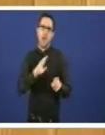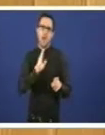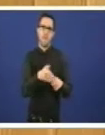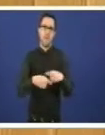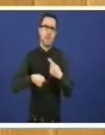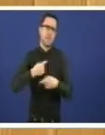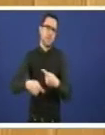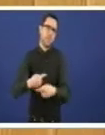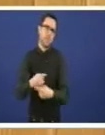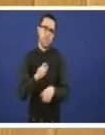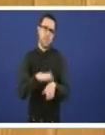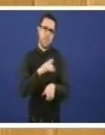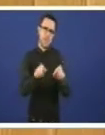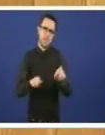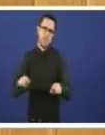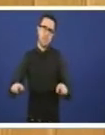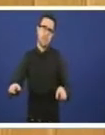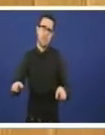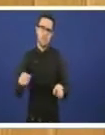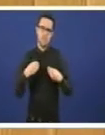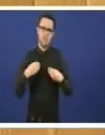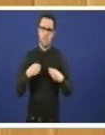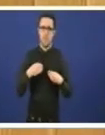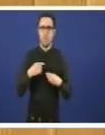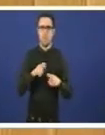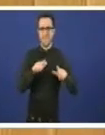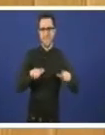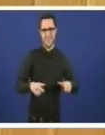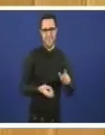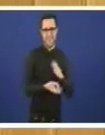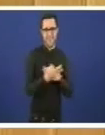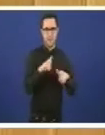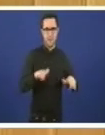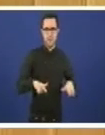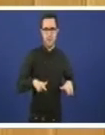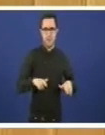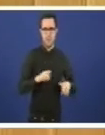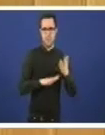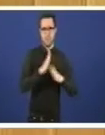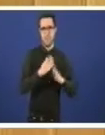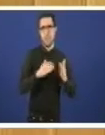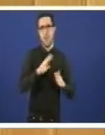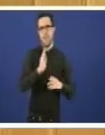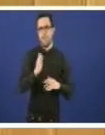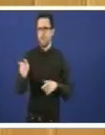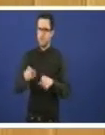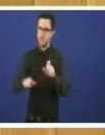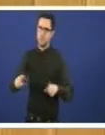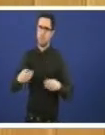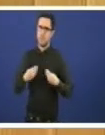emisións das plantas incineradoras. E que máis? Establece a necesidade de que